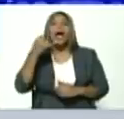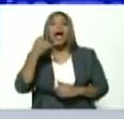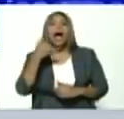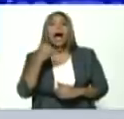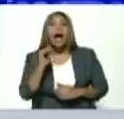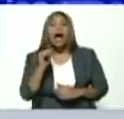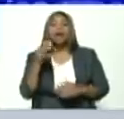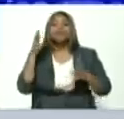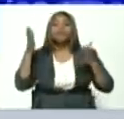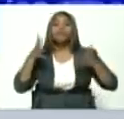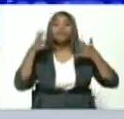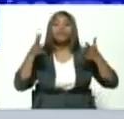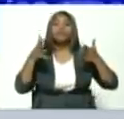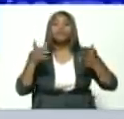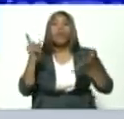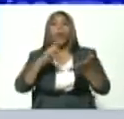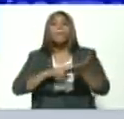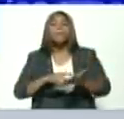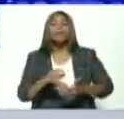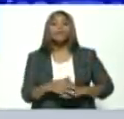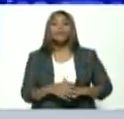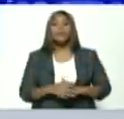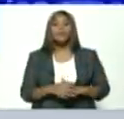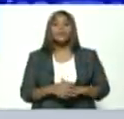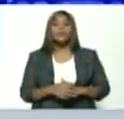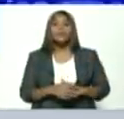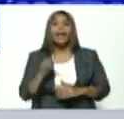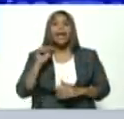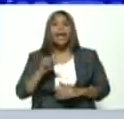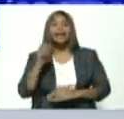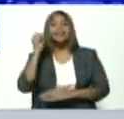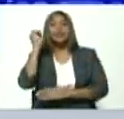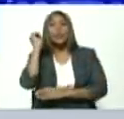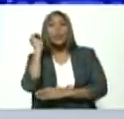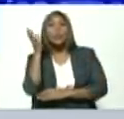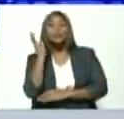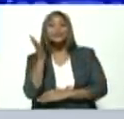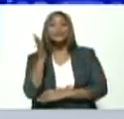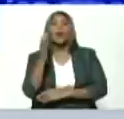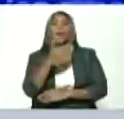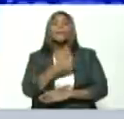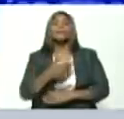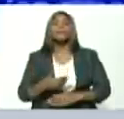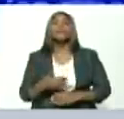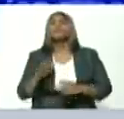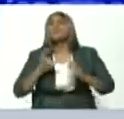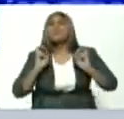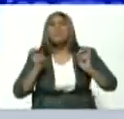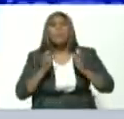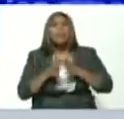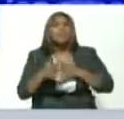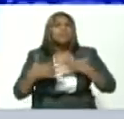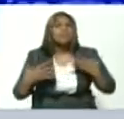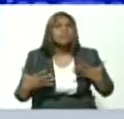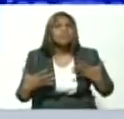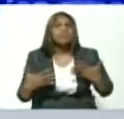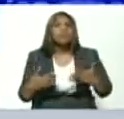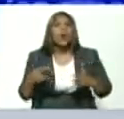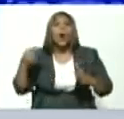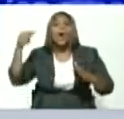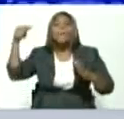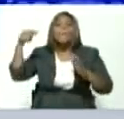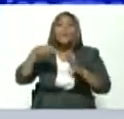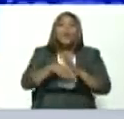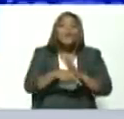es necesario tenerla que es que estos consejos presidenciales deben dotarse de una profunda vocación de poder,